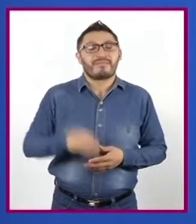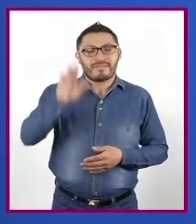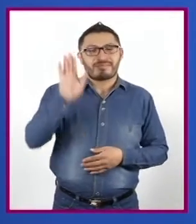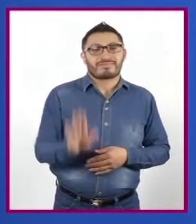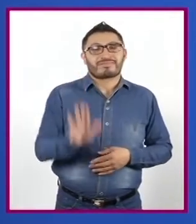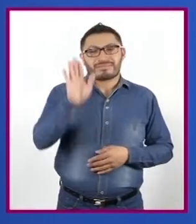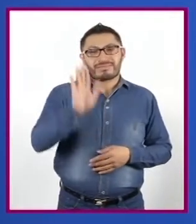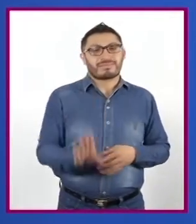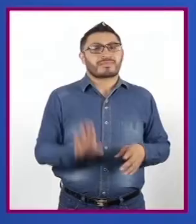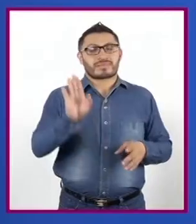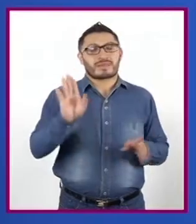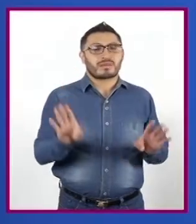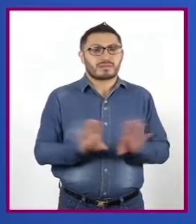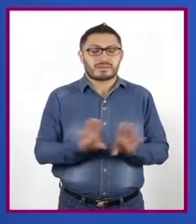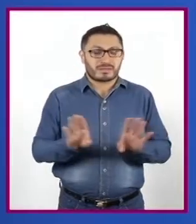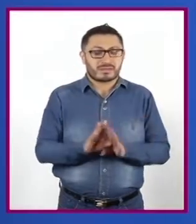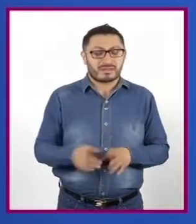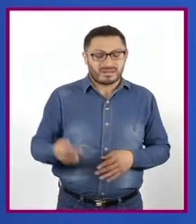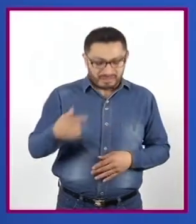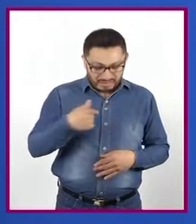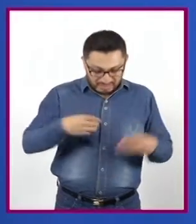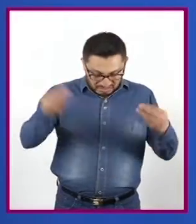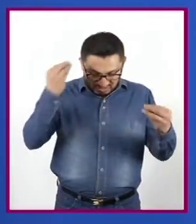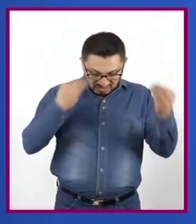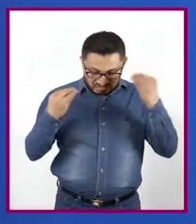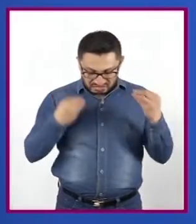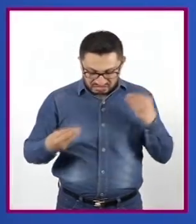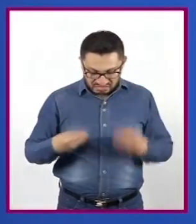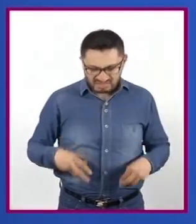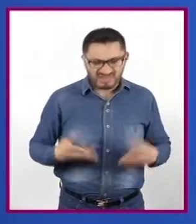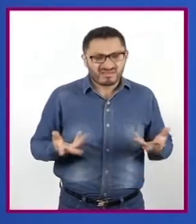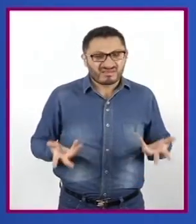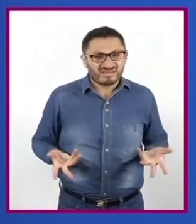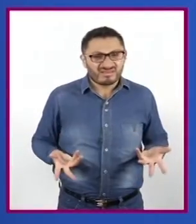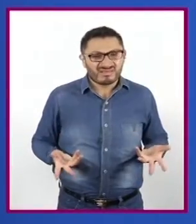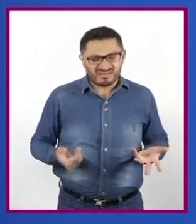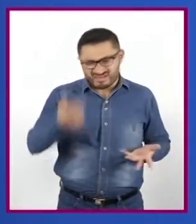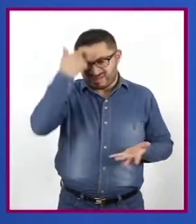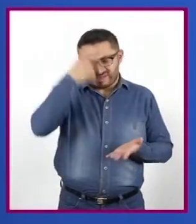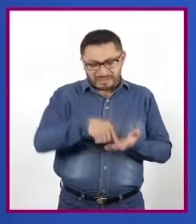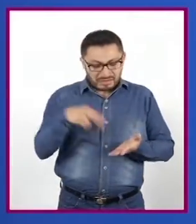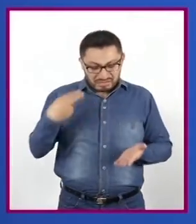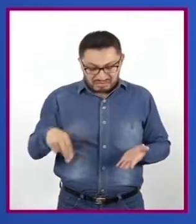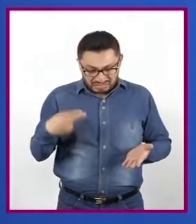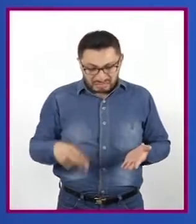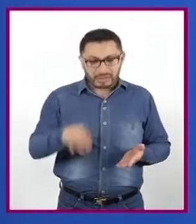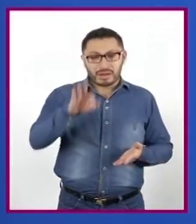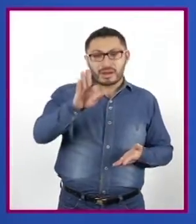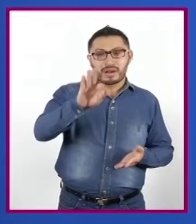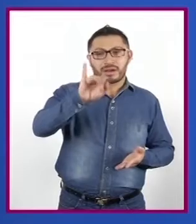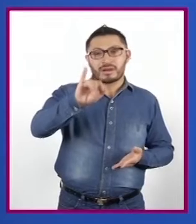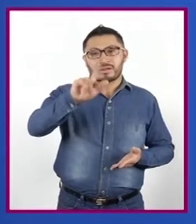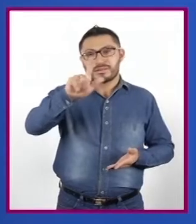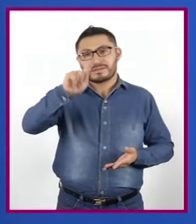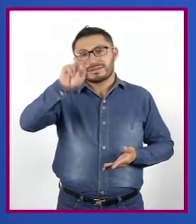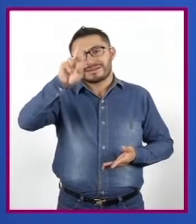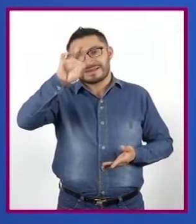parece que me aplicaron lo que ahora creo que se llama filtro cuando